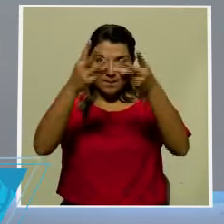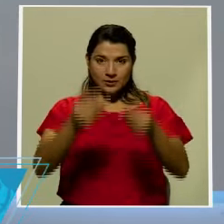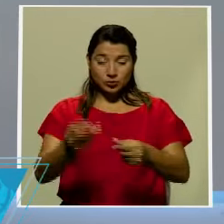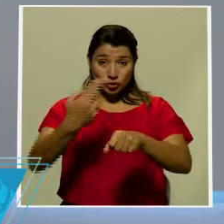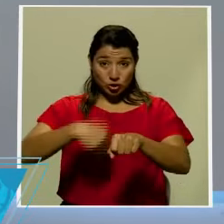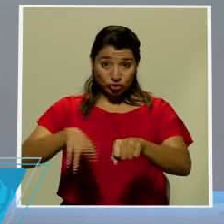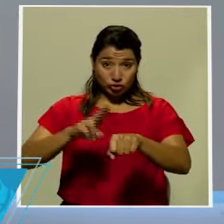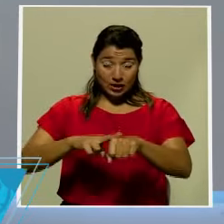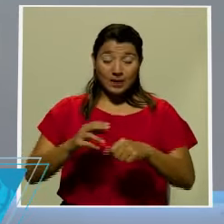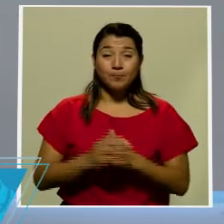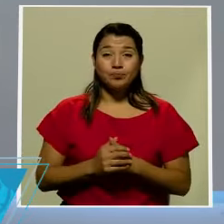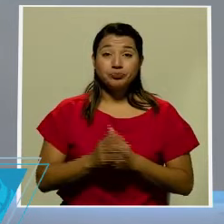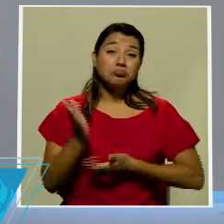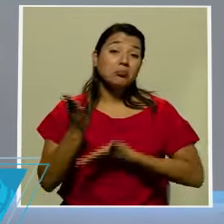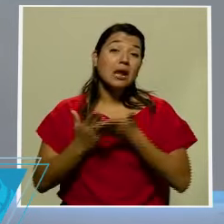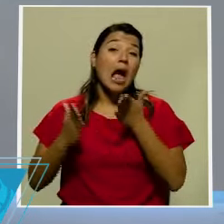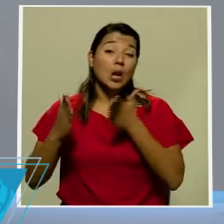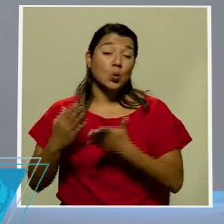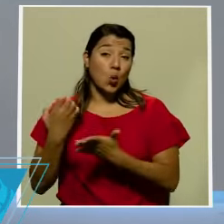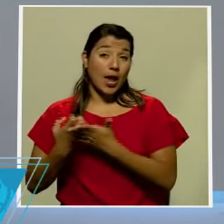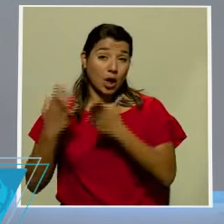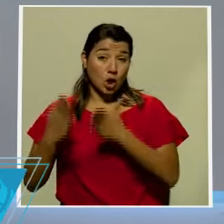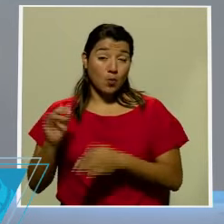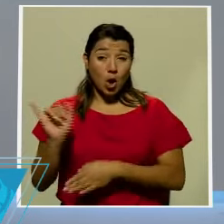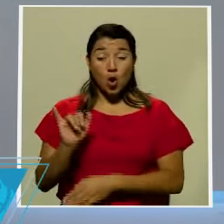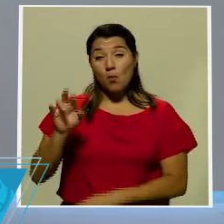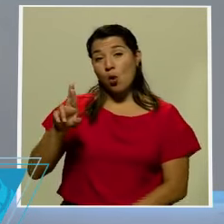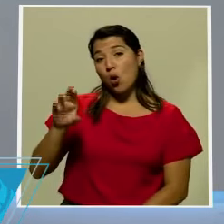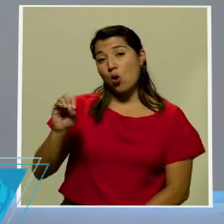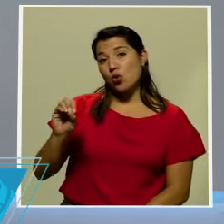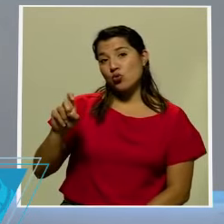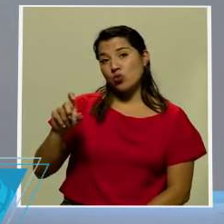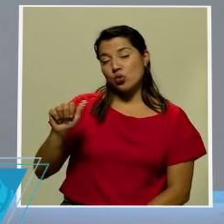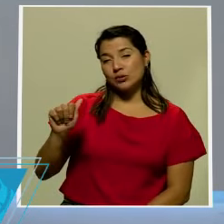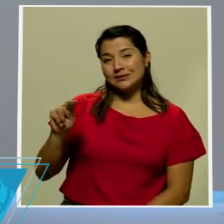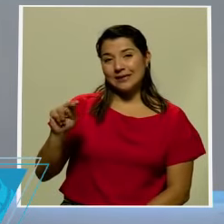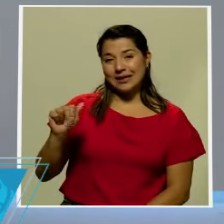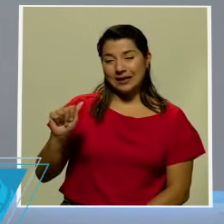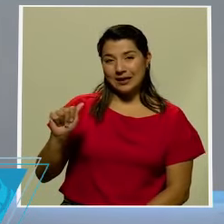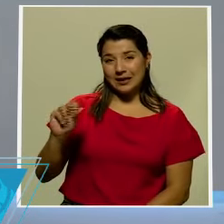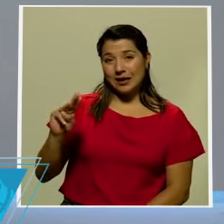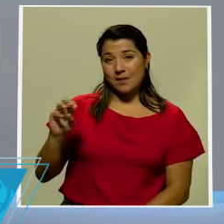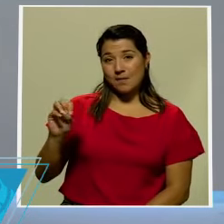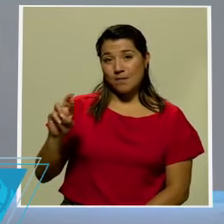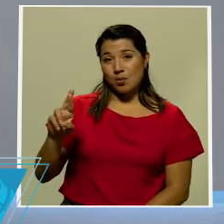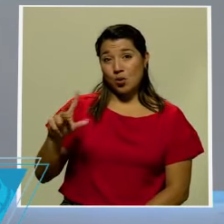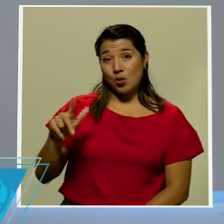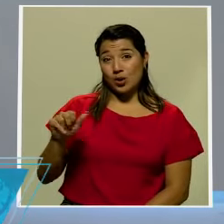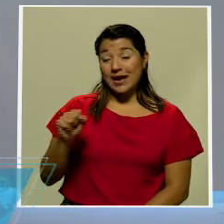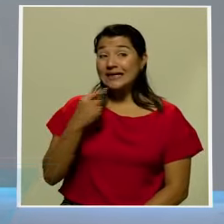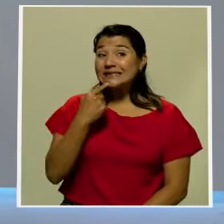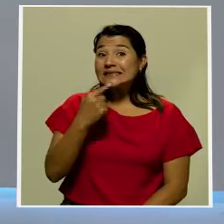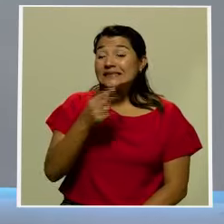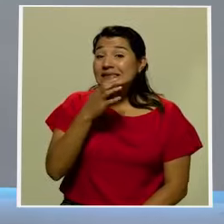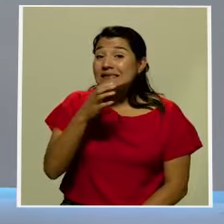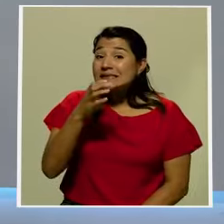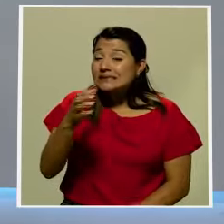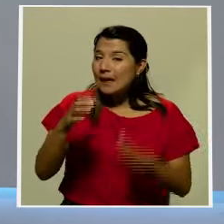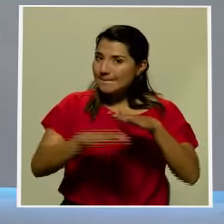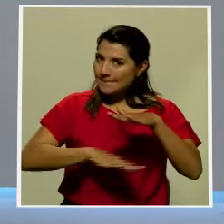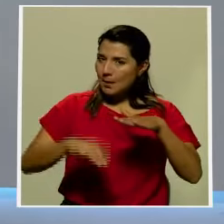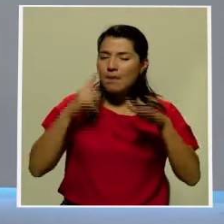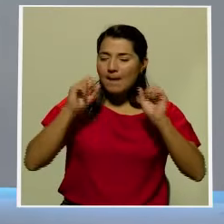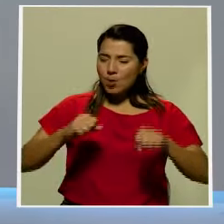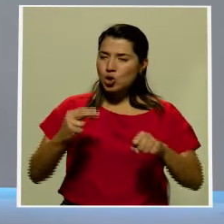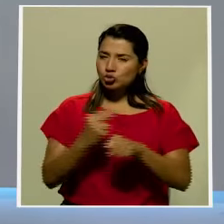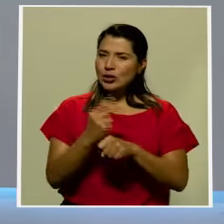Algunos economistas como Roxana Morales dan también algunas recomendaciones básicas para que usted pueda hacer una buena inversión con